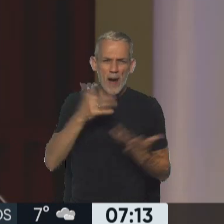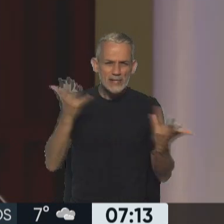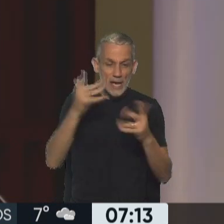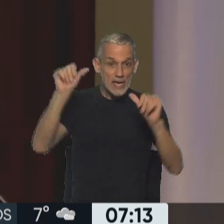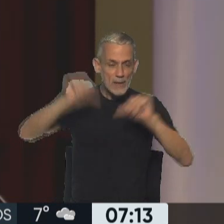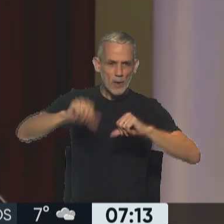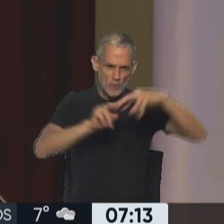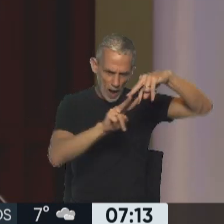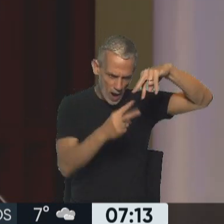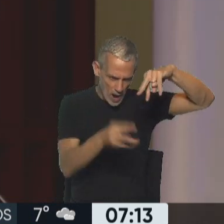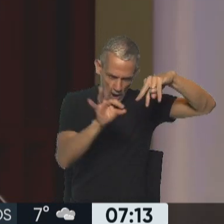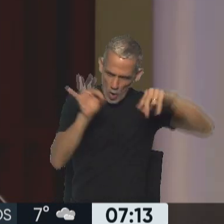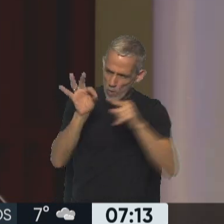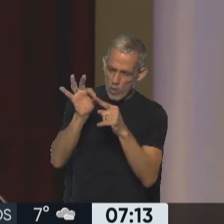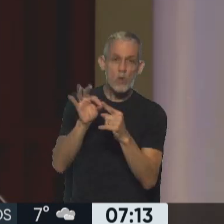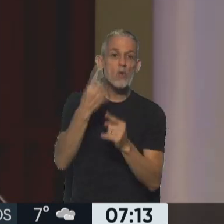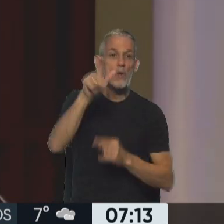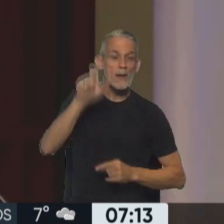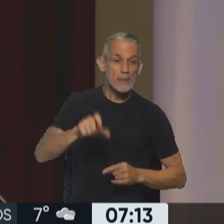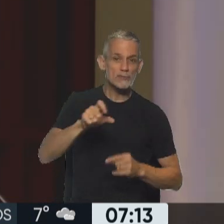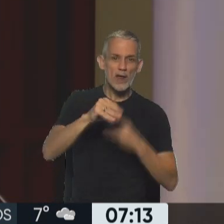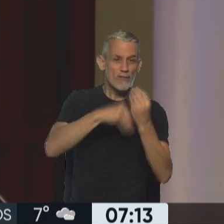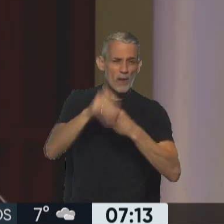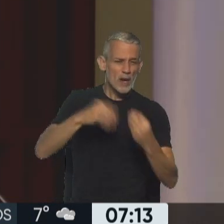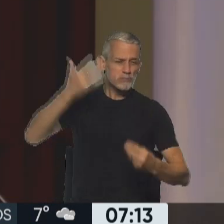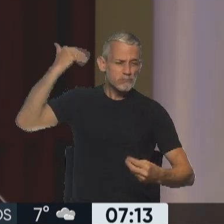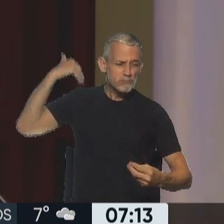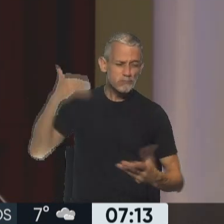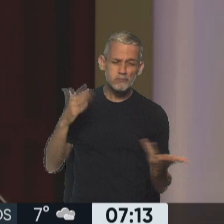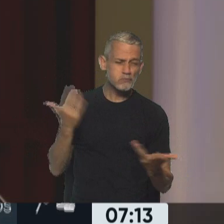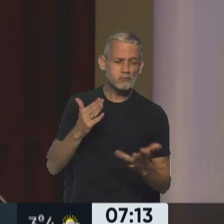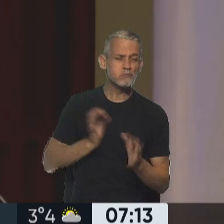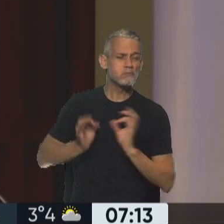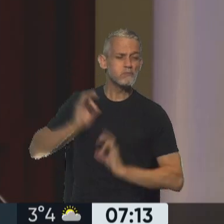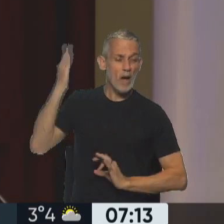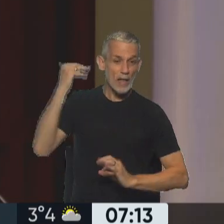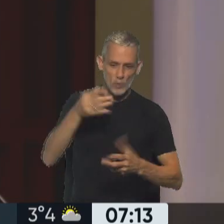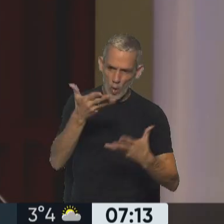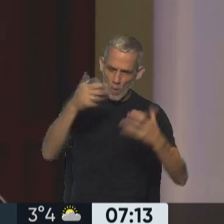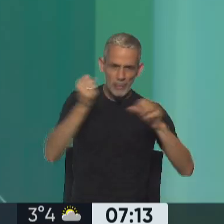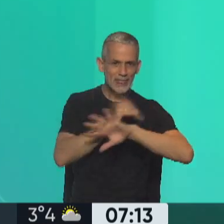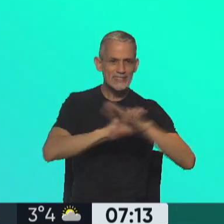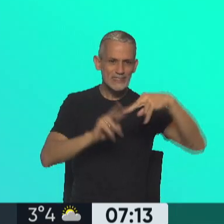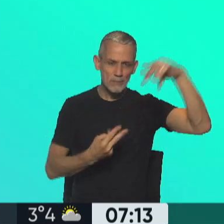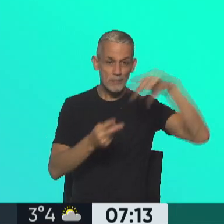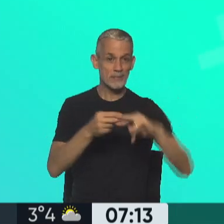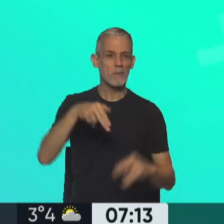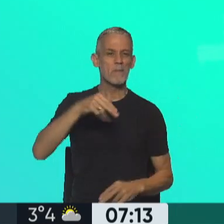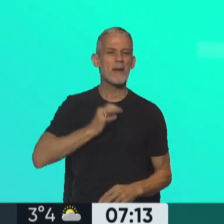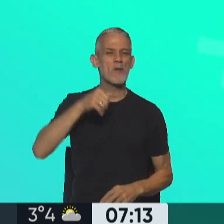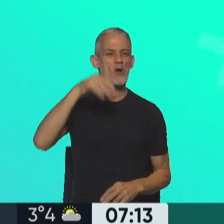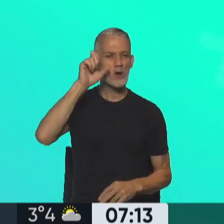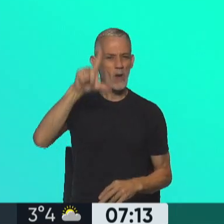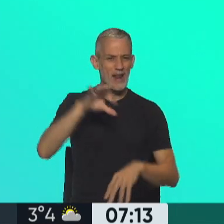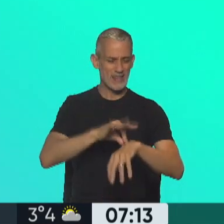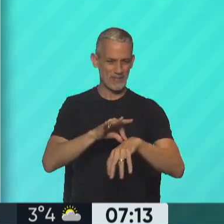secuenciar el genoma de un pariente extinto de los seres humanos. Bueno, allí está, premio Nobel de Medicina hace minutos que se dio a